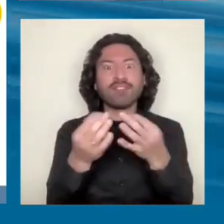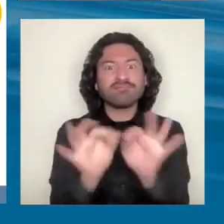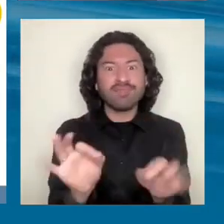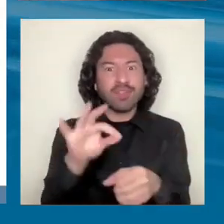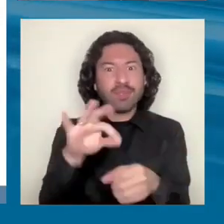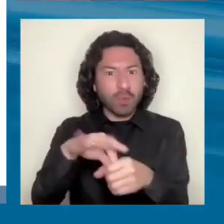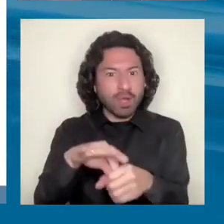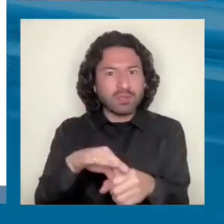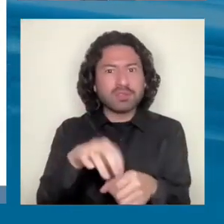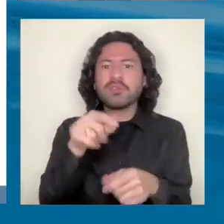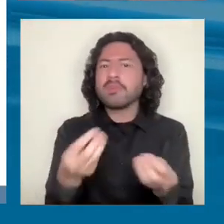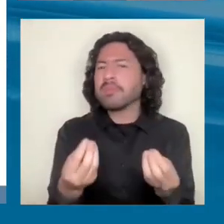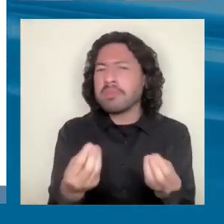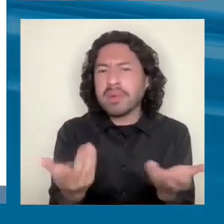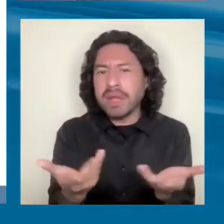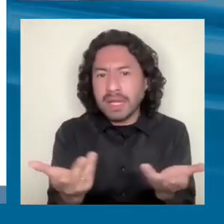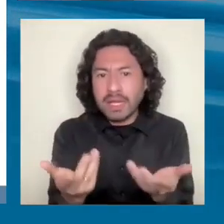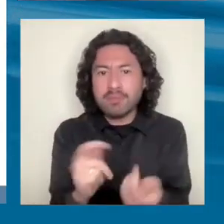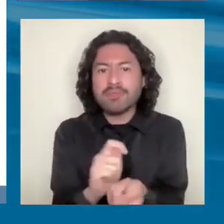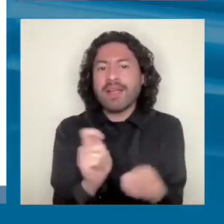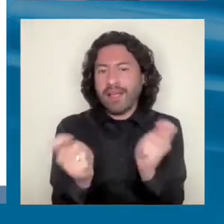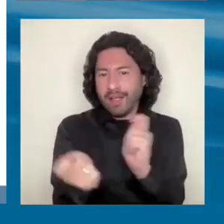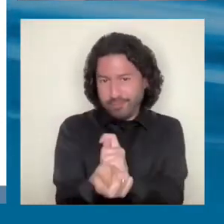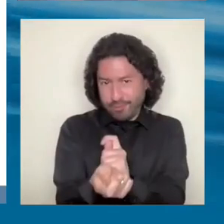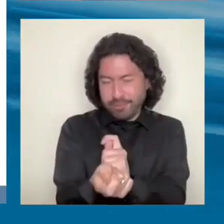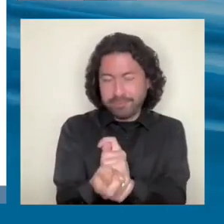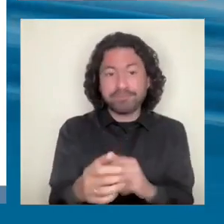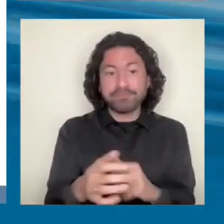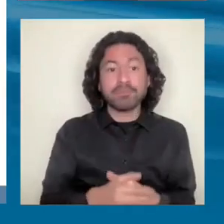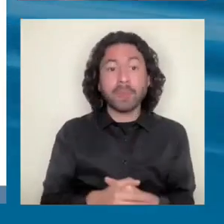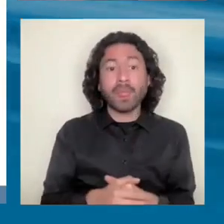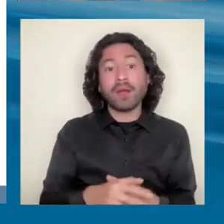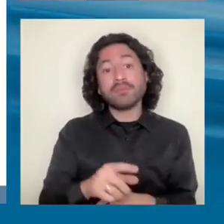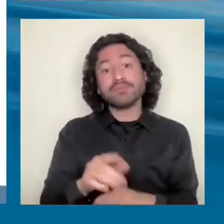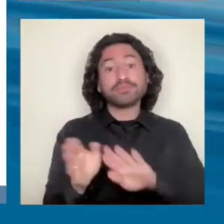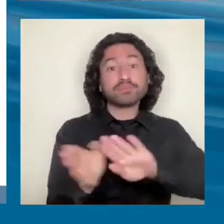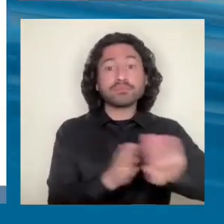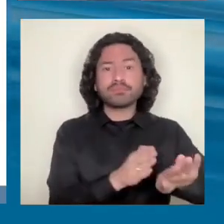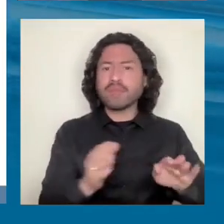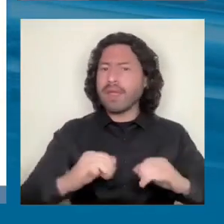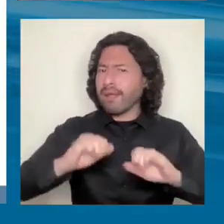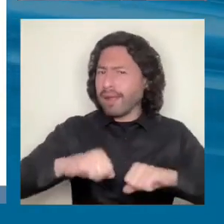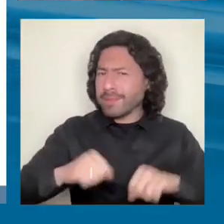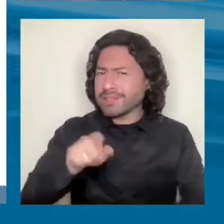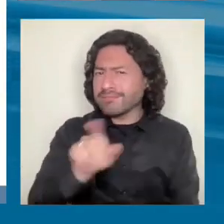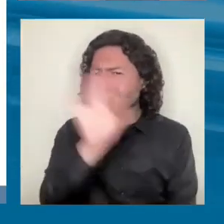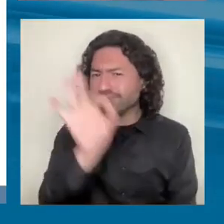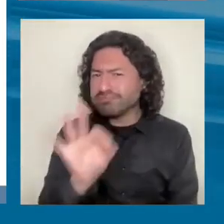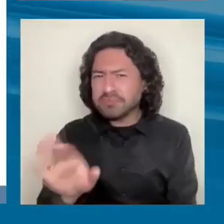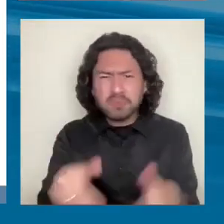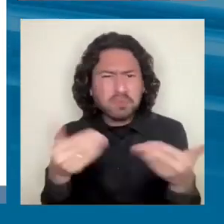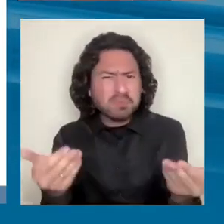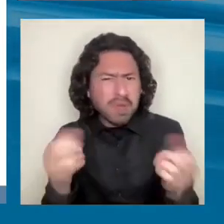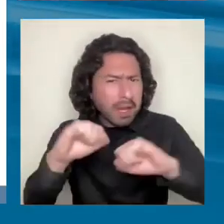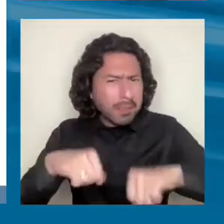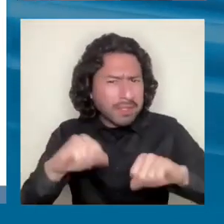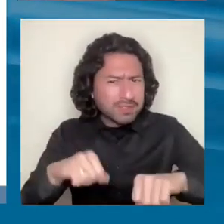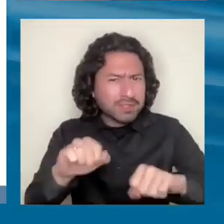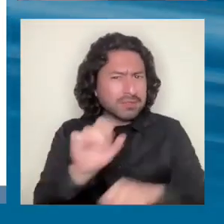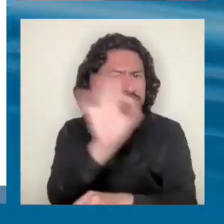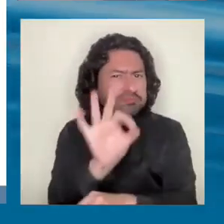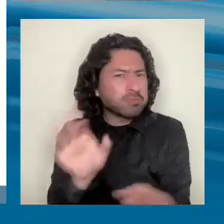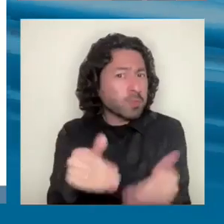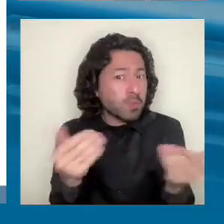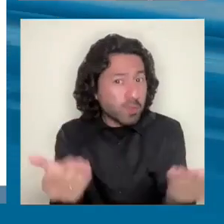transformacional. Capacidades, aquí es donde al hacer la pregunta de qué tipo de capacidades de las